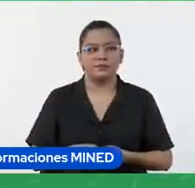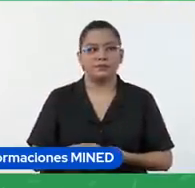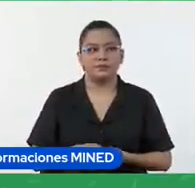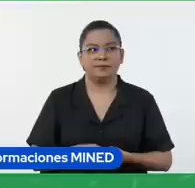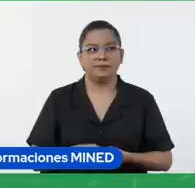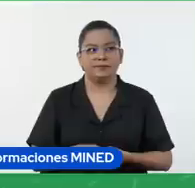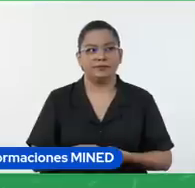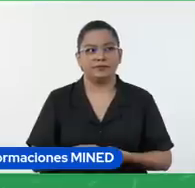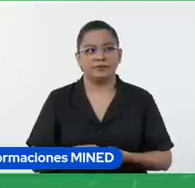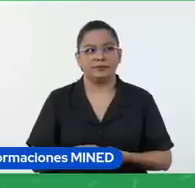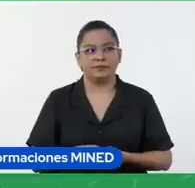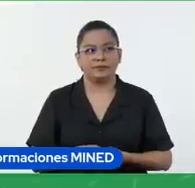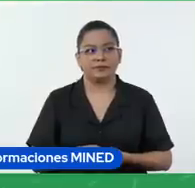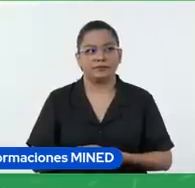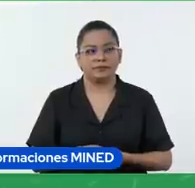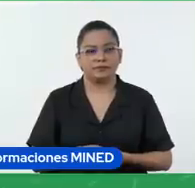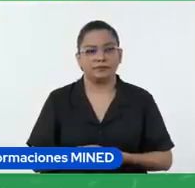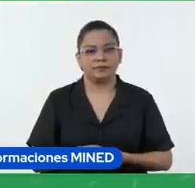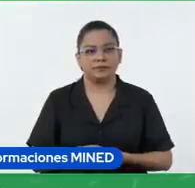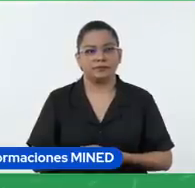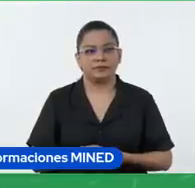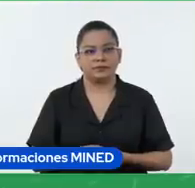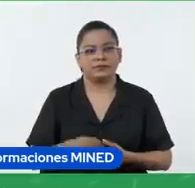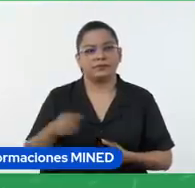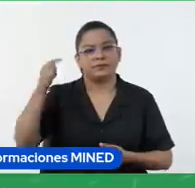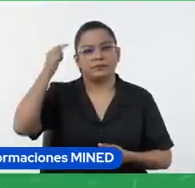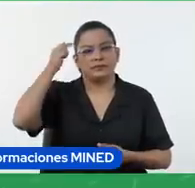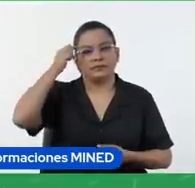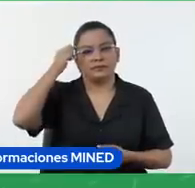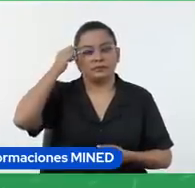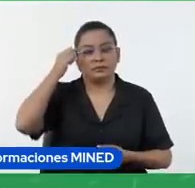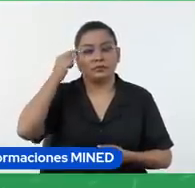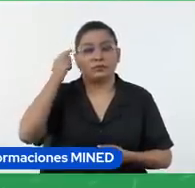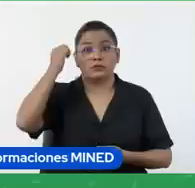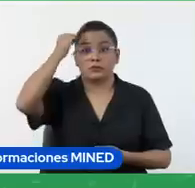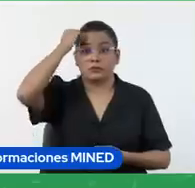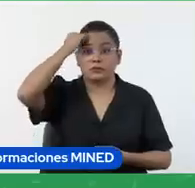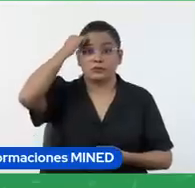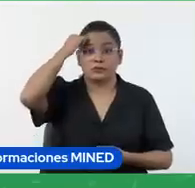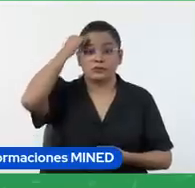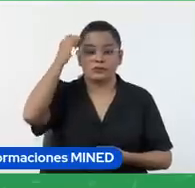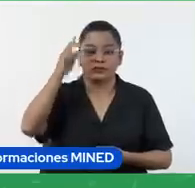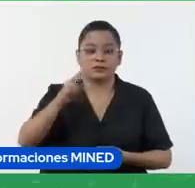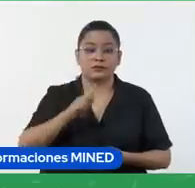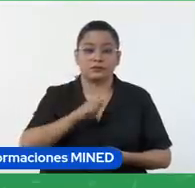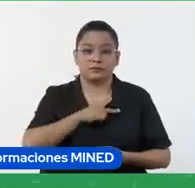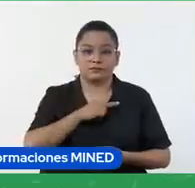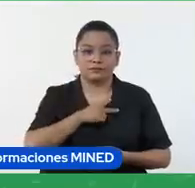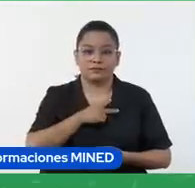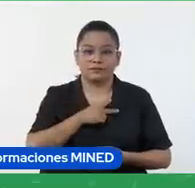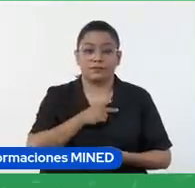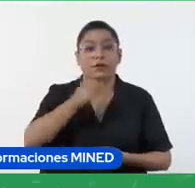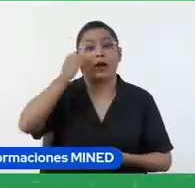veámoslo también como una instancia de reflexión personal de aprendizaje personal